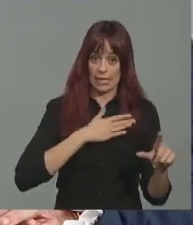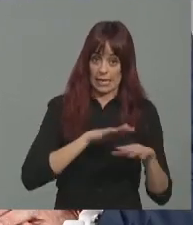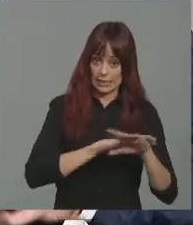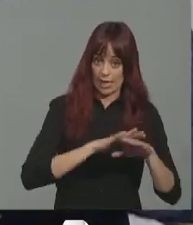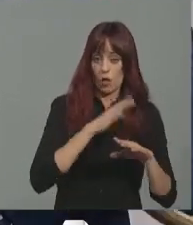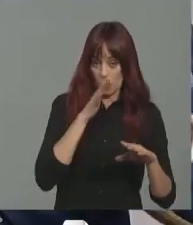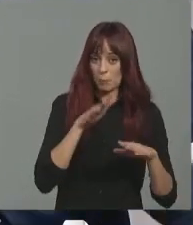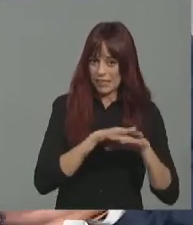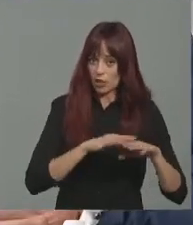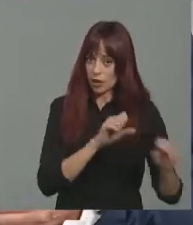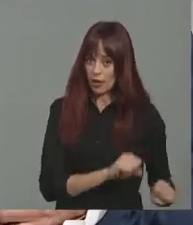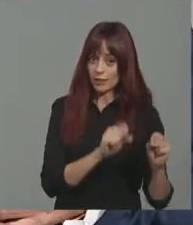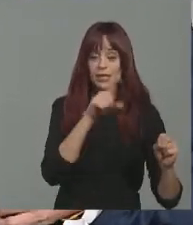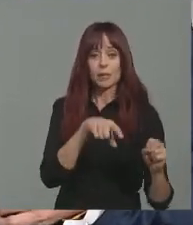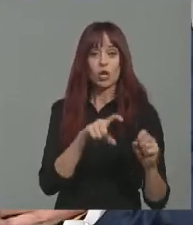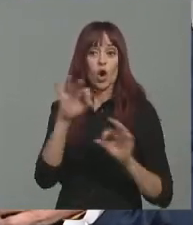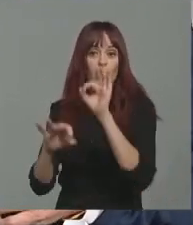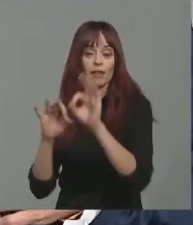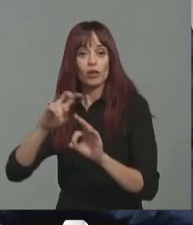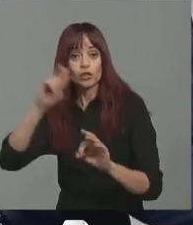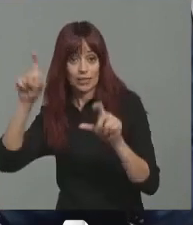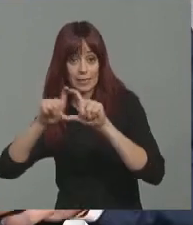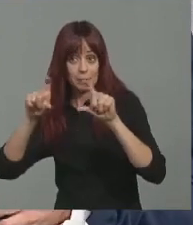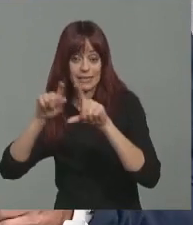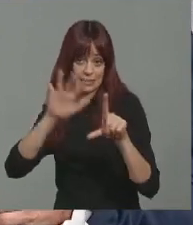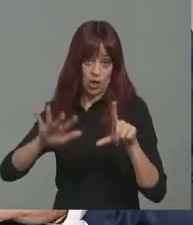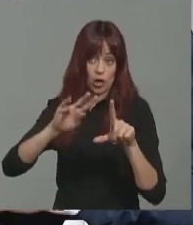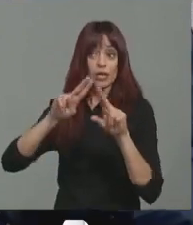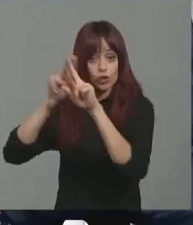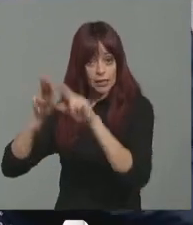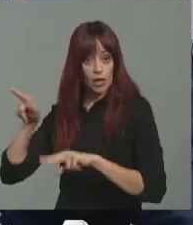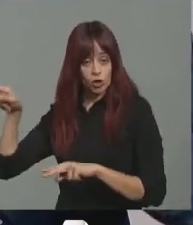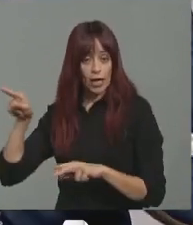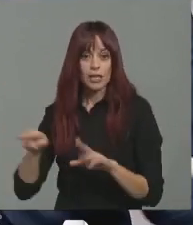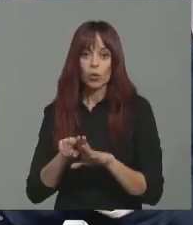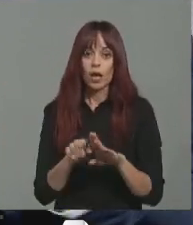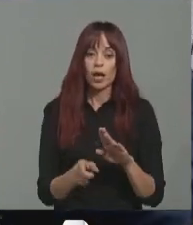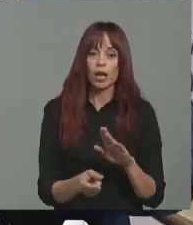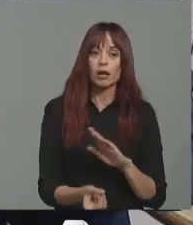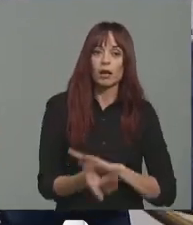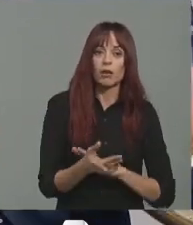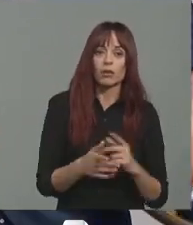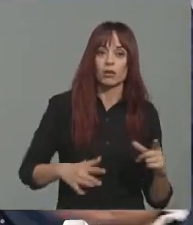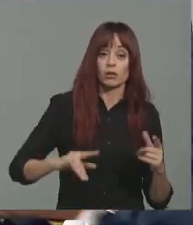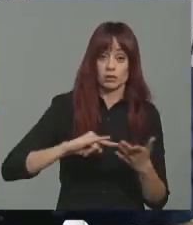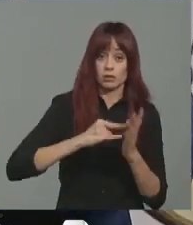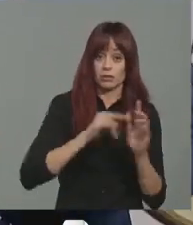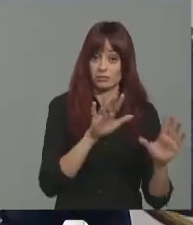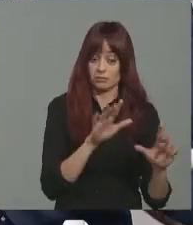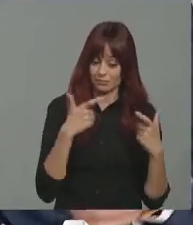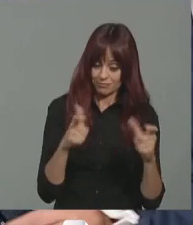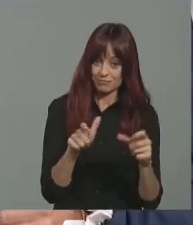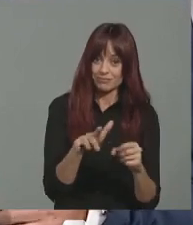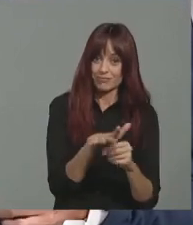Ministerio de Defensa, sino de otros organismos y otras empresas nacionales e internacionales, y que está generando ese ecosistema en torno a la defensa, la